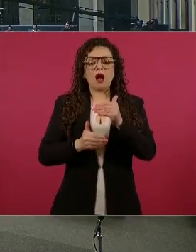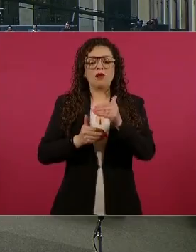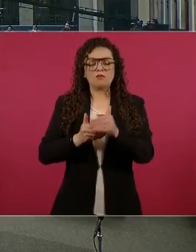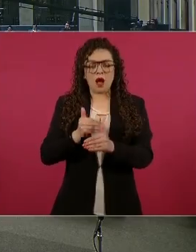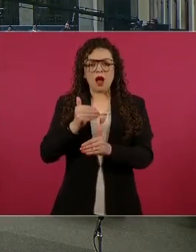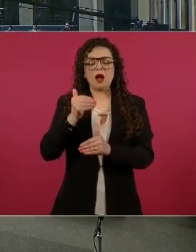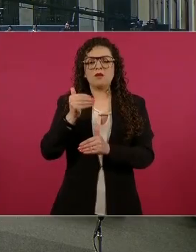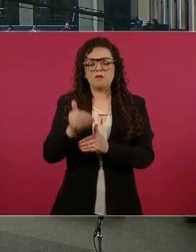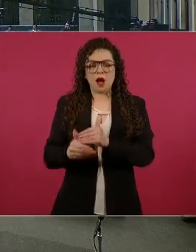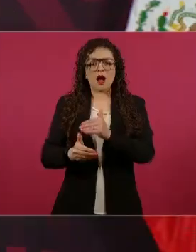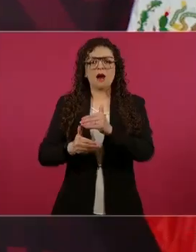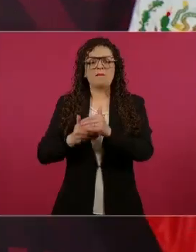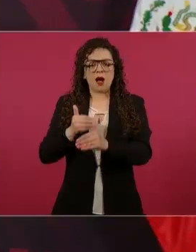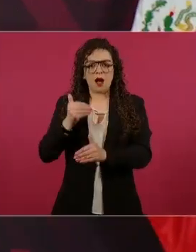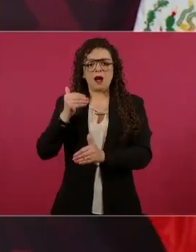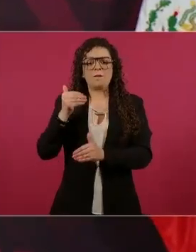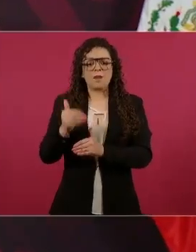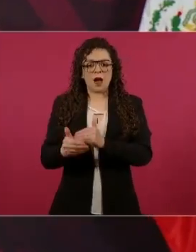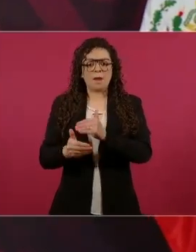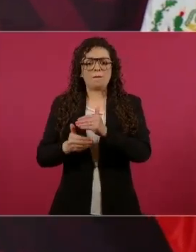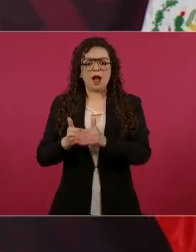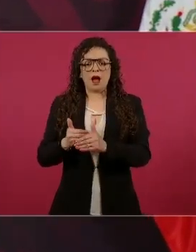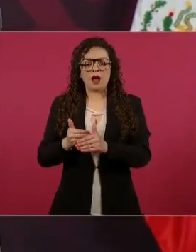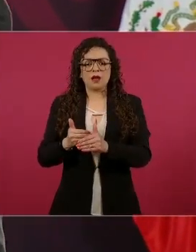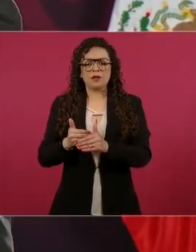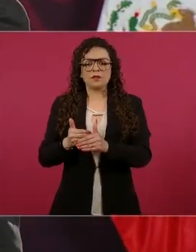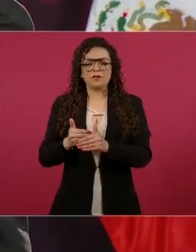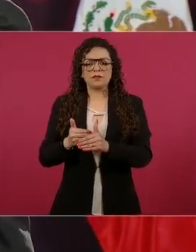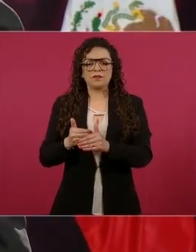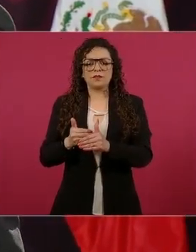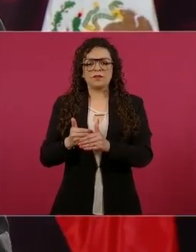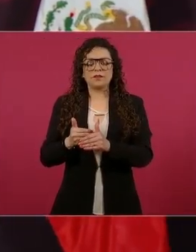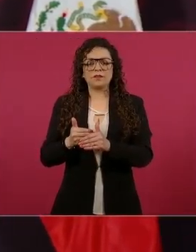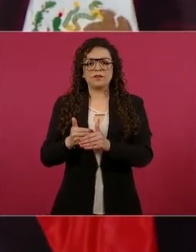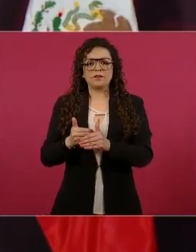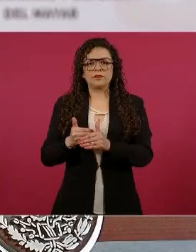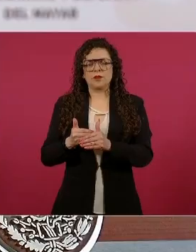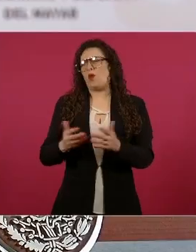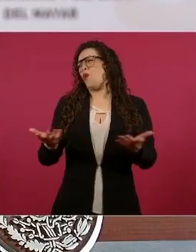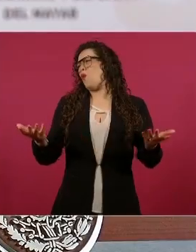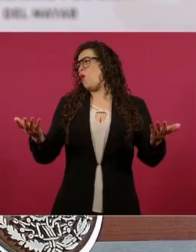Pero no se hace nada. Ah, no, no, ¿cómo no?, es que no hay que darse por vencidos,